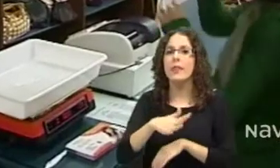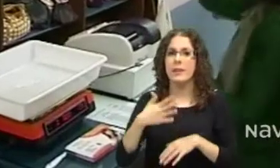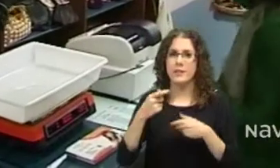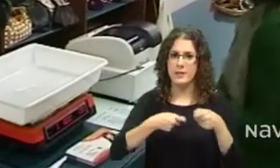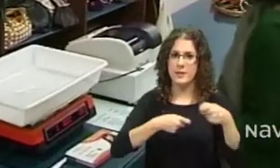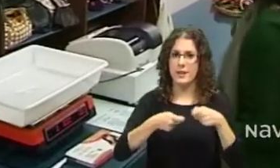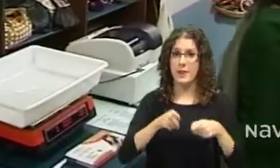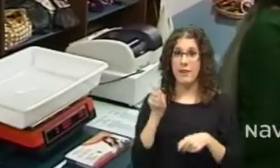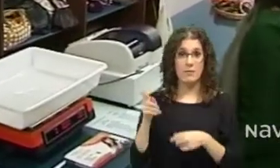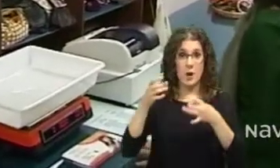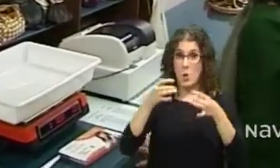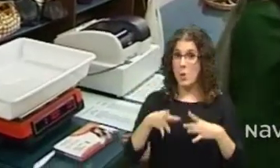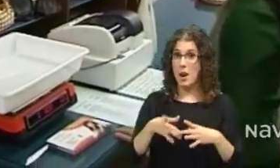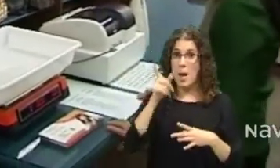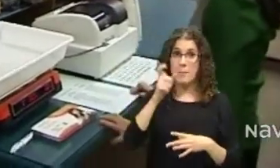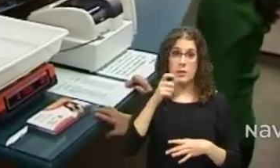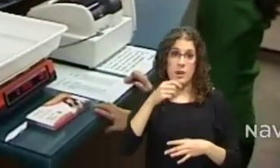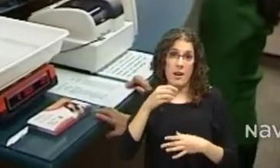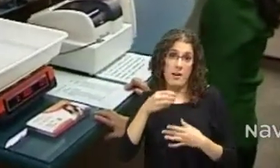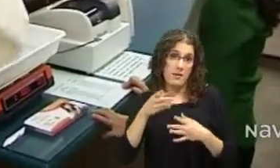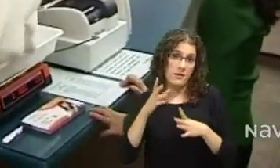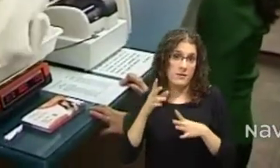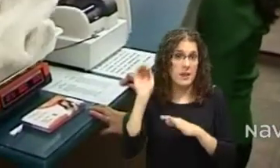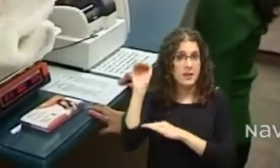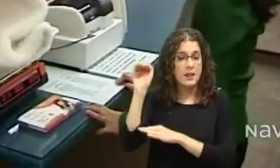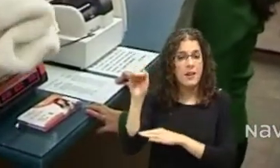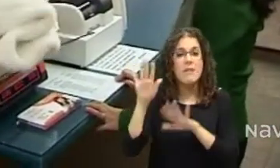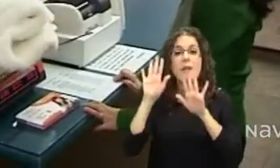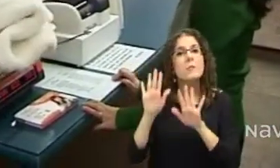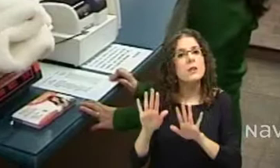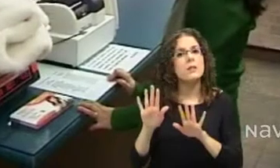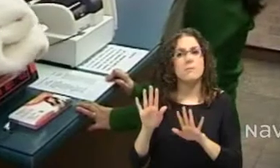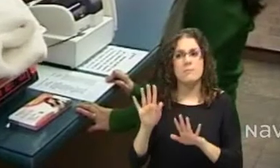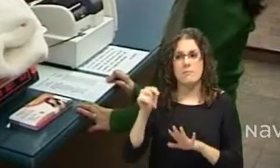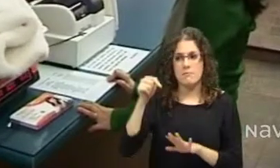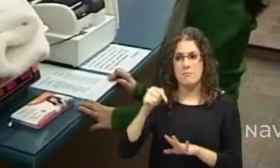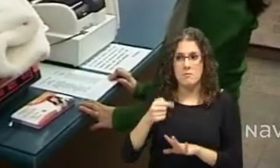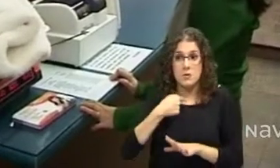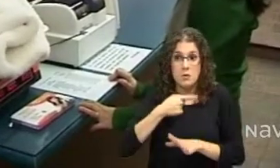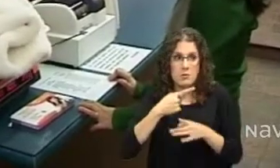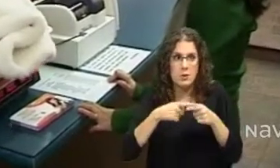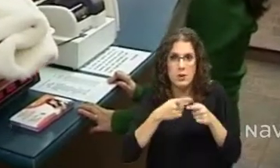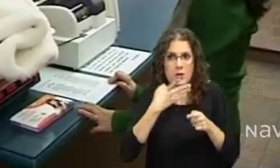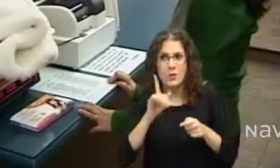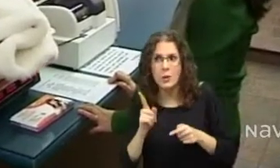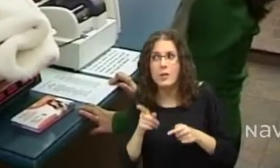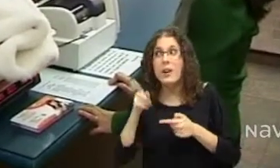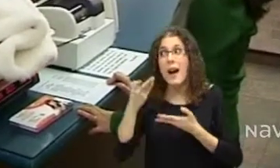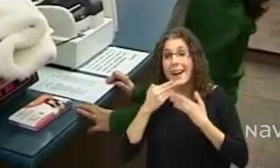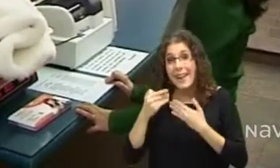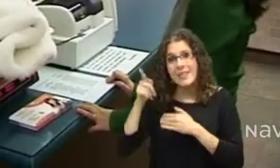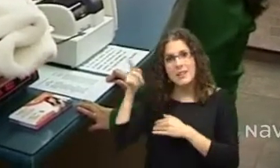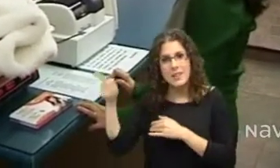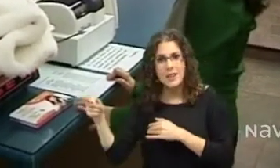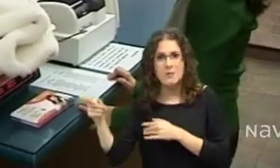Era, concretamente, un mexicano, pero bueno, él es un poco el que yo no conocía nada ya y por medio de él conocí una